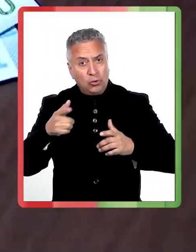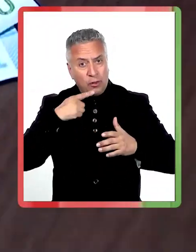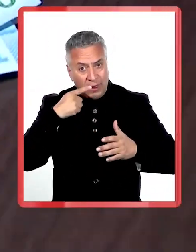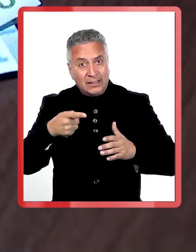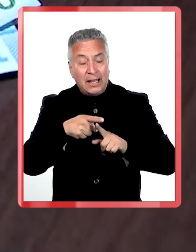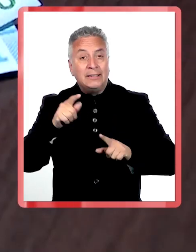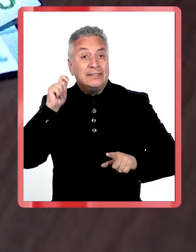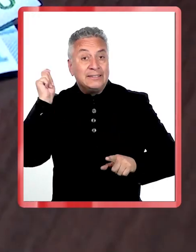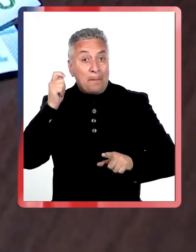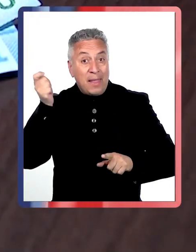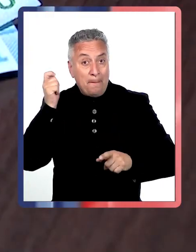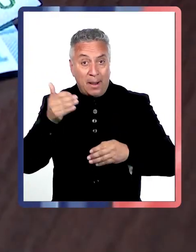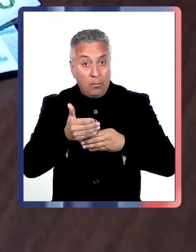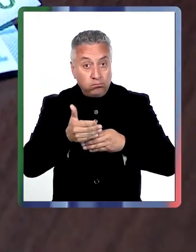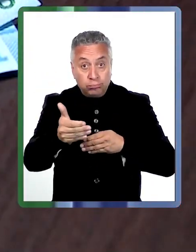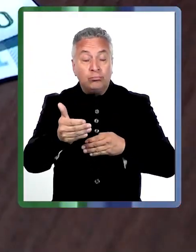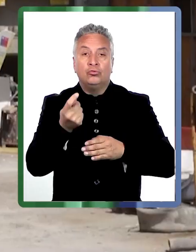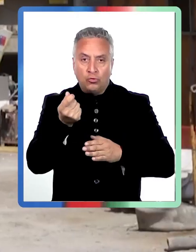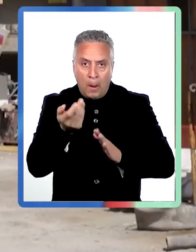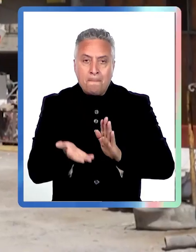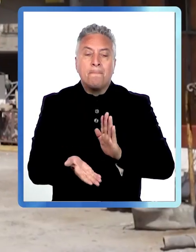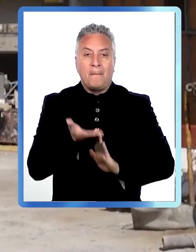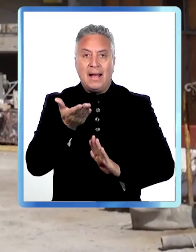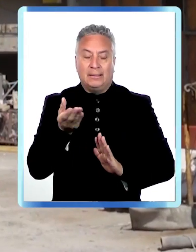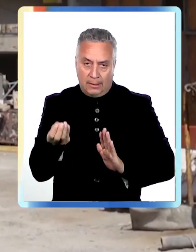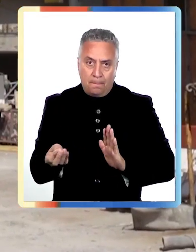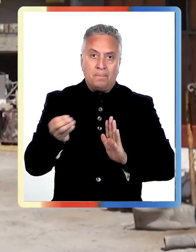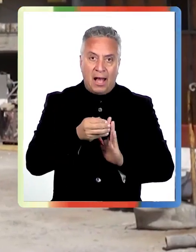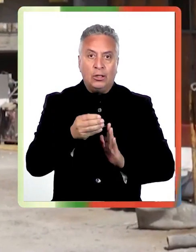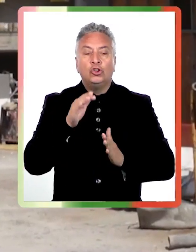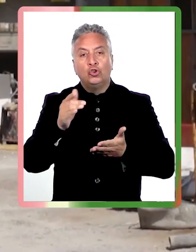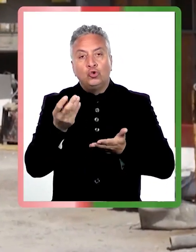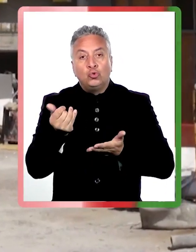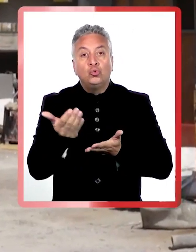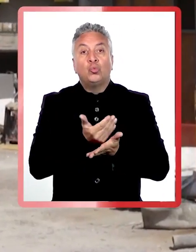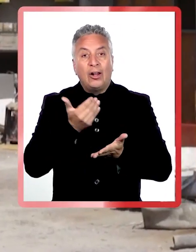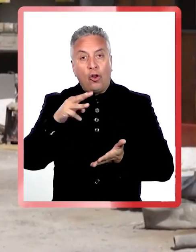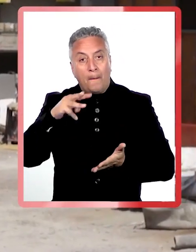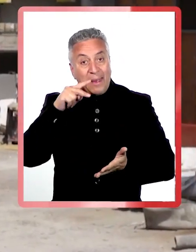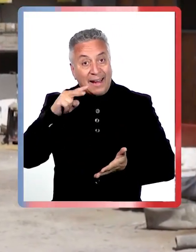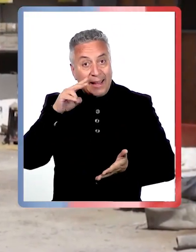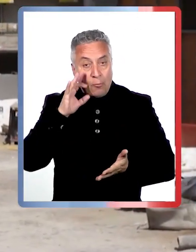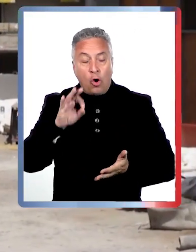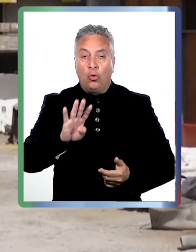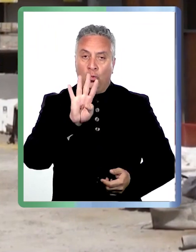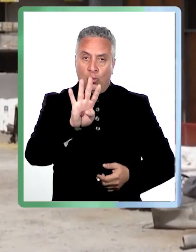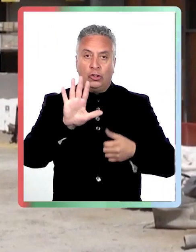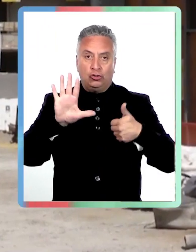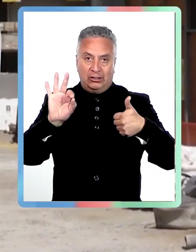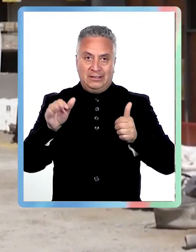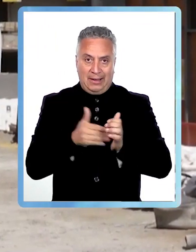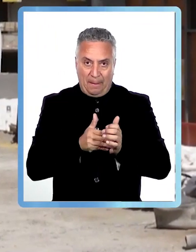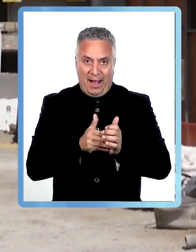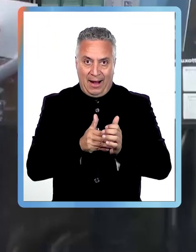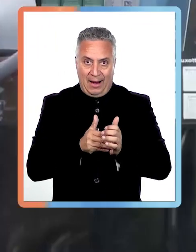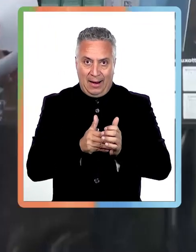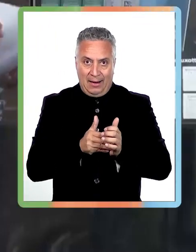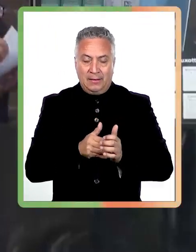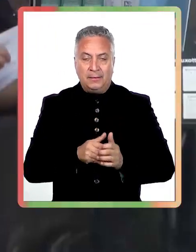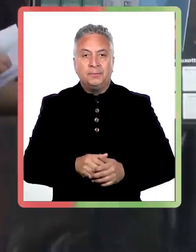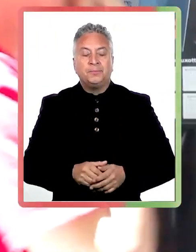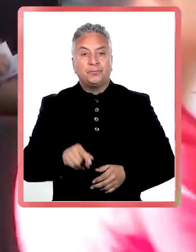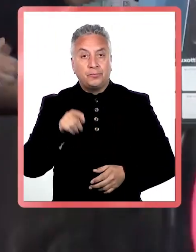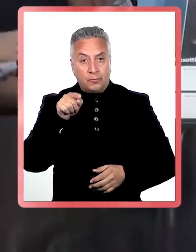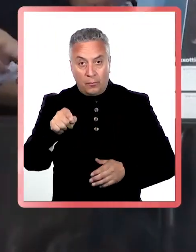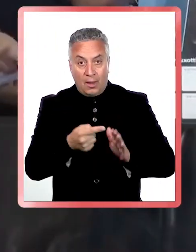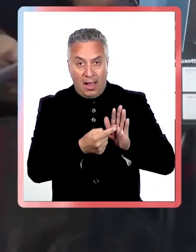a partir de septiembre se sumará una nueva alza, dejando el sueldo mínimo en 460 mil pesos brutos. De acuerdo a la